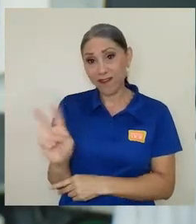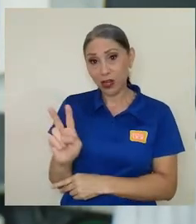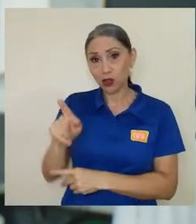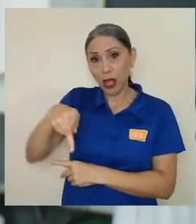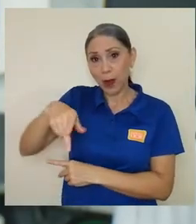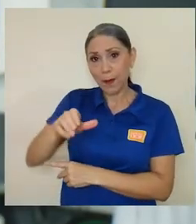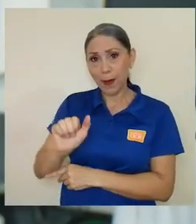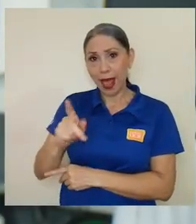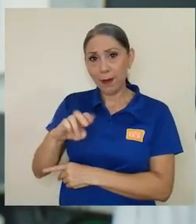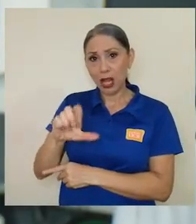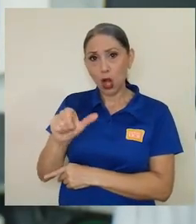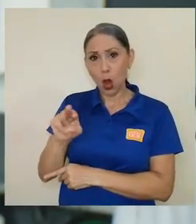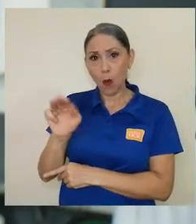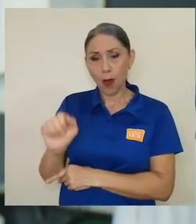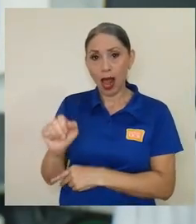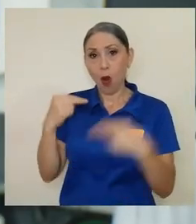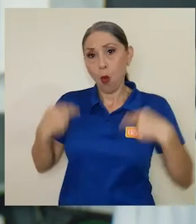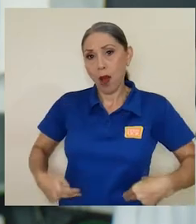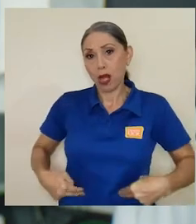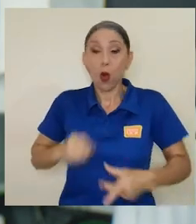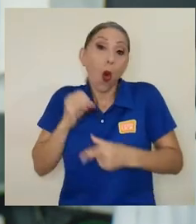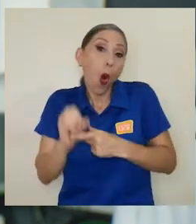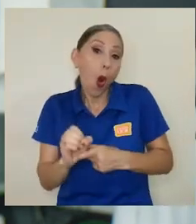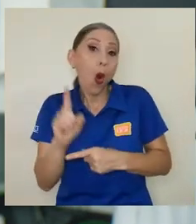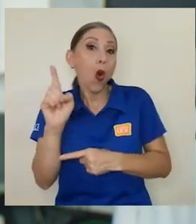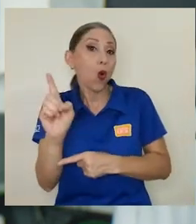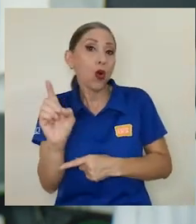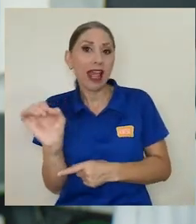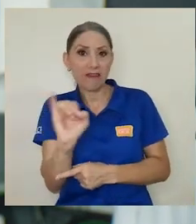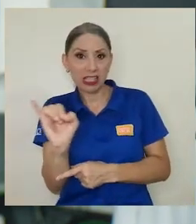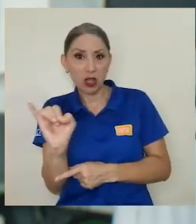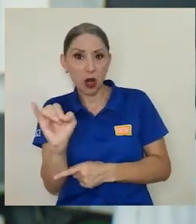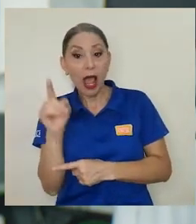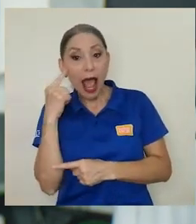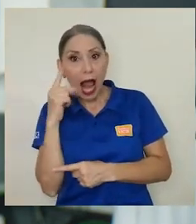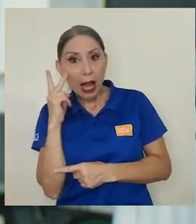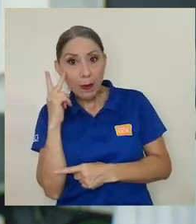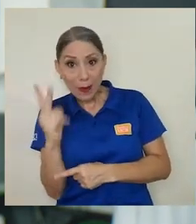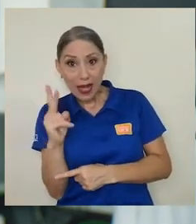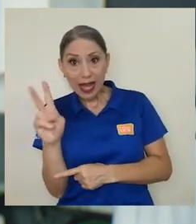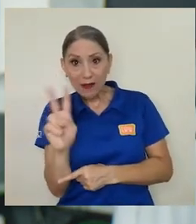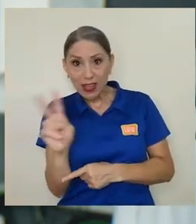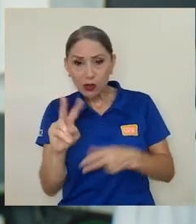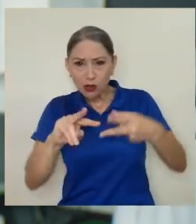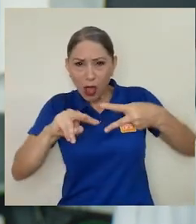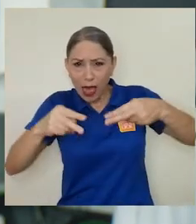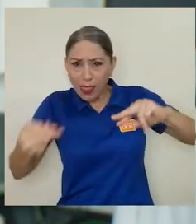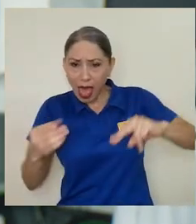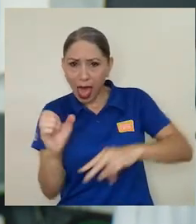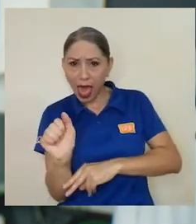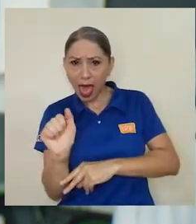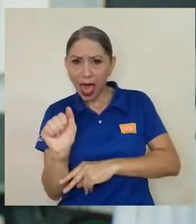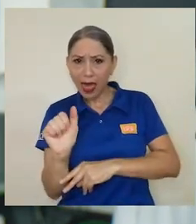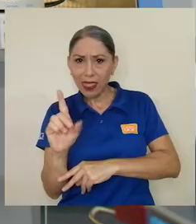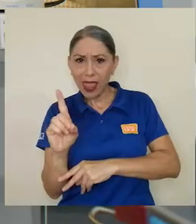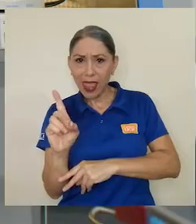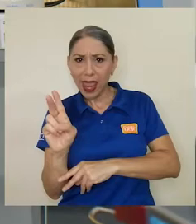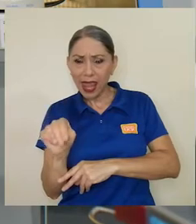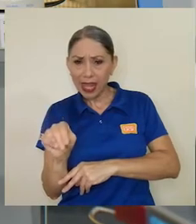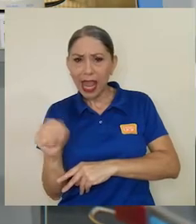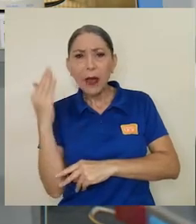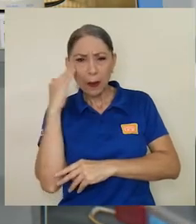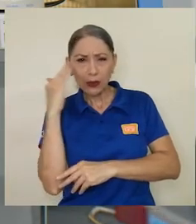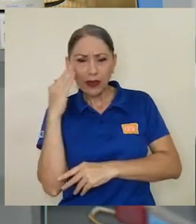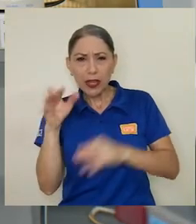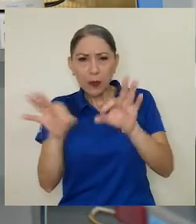humano o estamos viendo la infección como tal, el ADN de este virus, nos va a decir qué importancia o qué significado tiene esto. Si